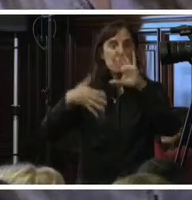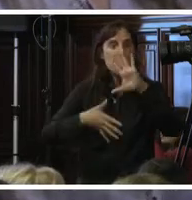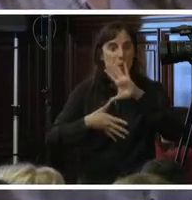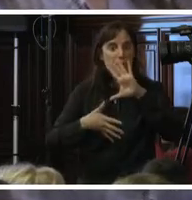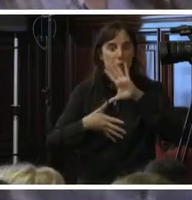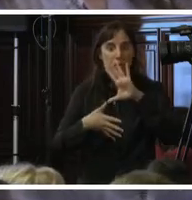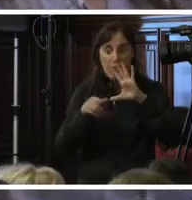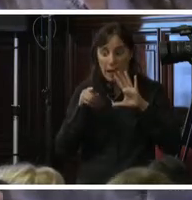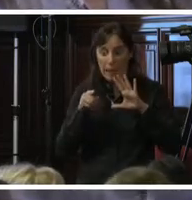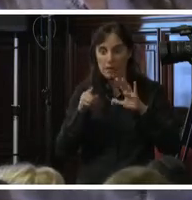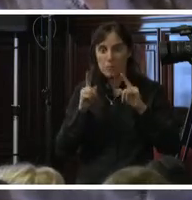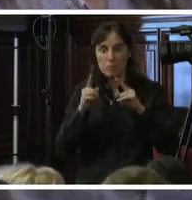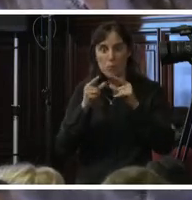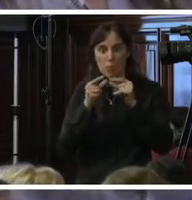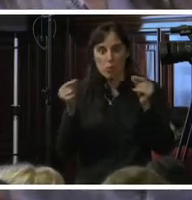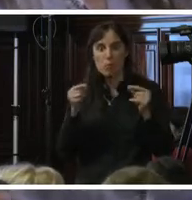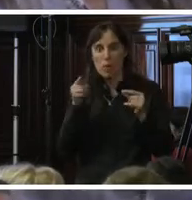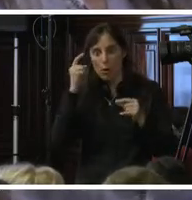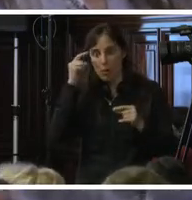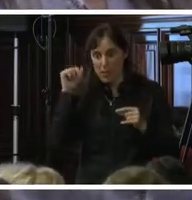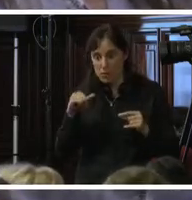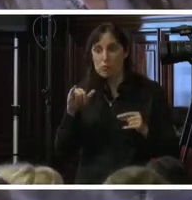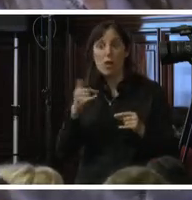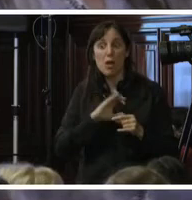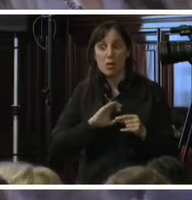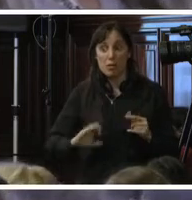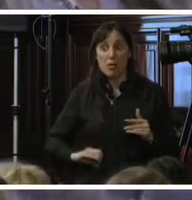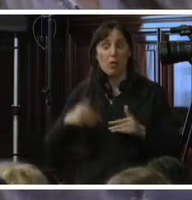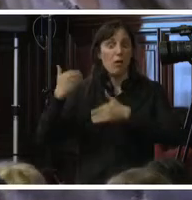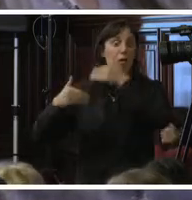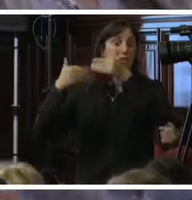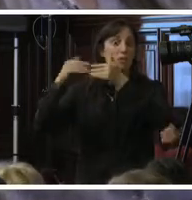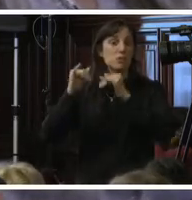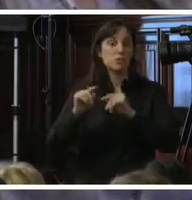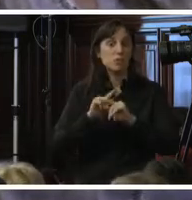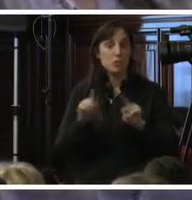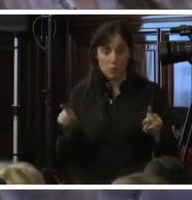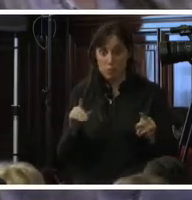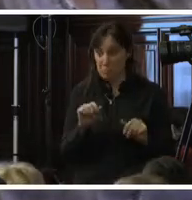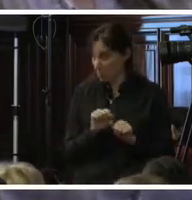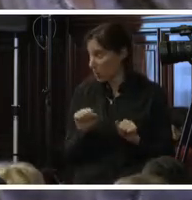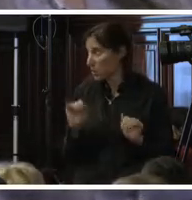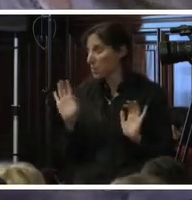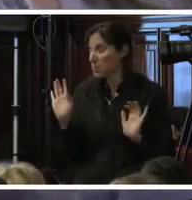la opinión consultiva, si los estados han avanzado o no han avanzado y demás, si es posible.